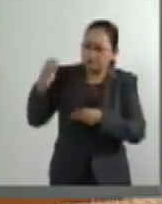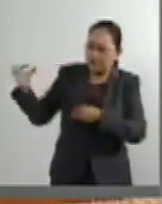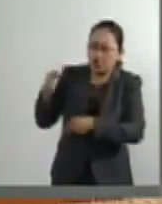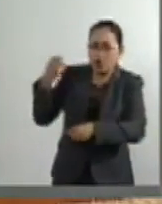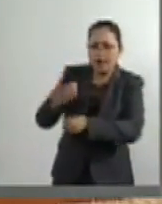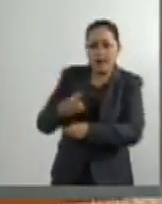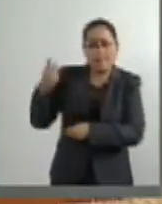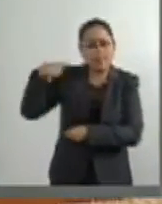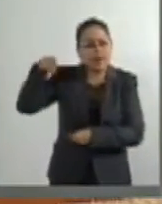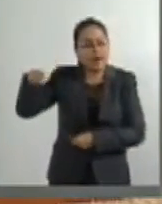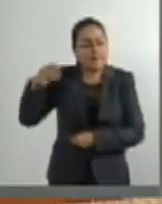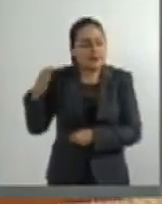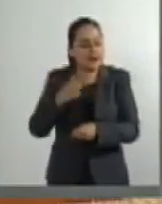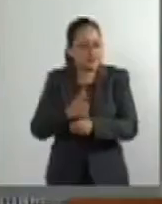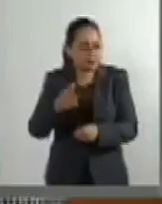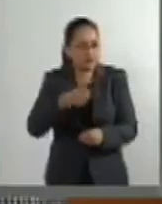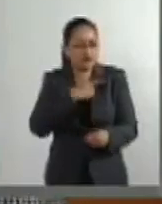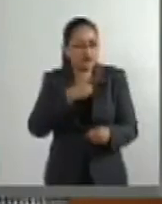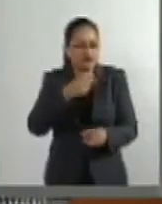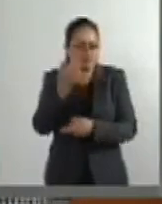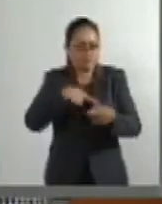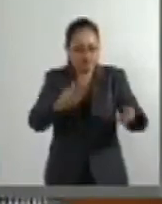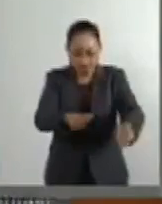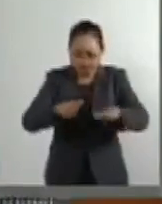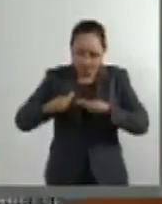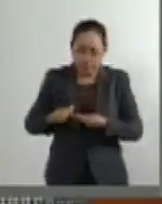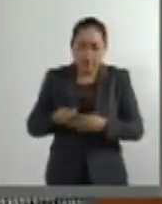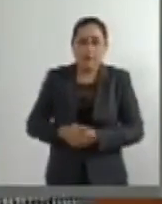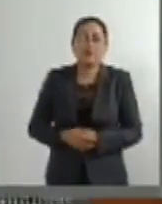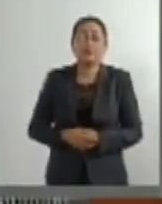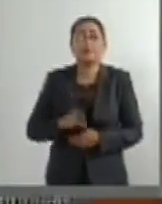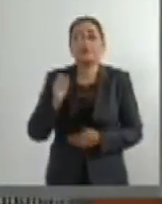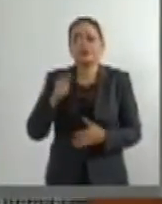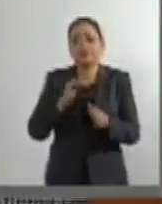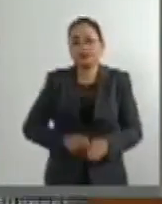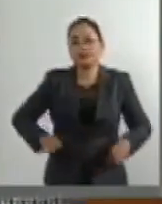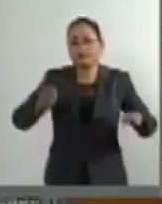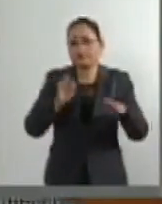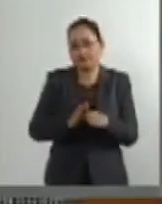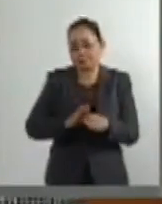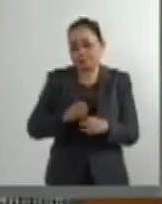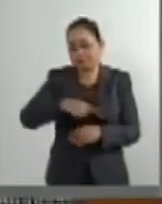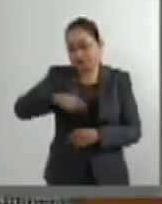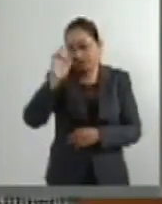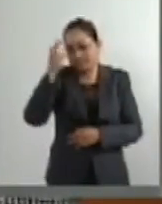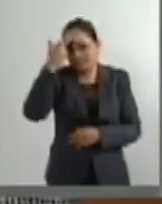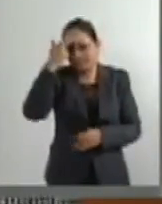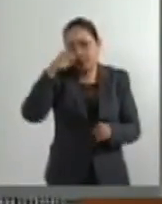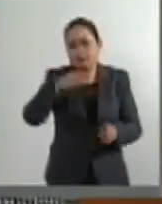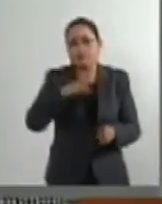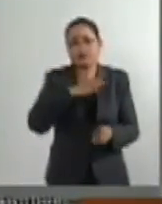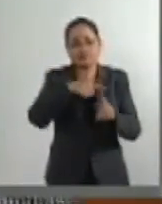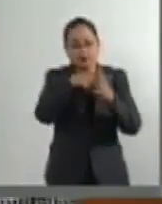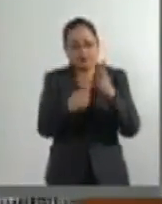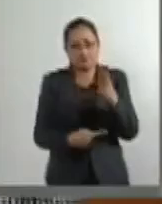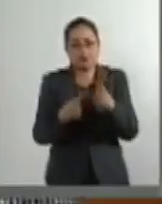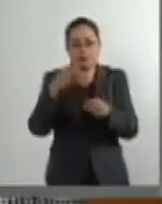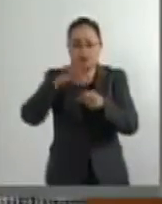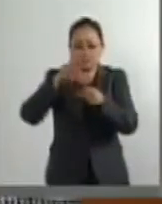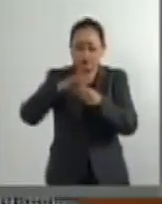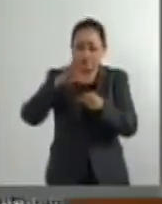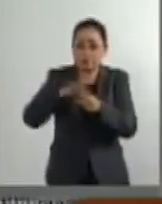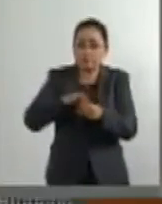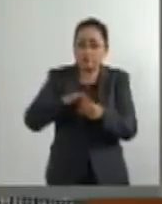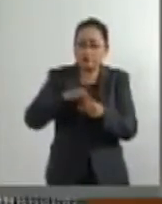Federación. En este caso es importante recordar que tenemos efectivamente cuatro elecciones pero